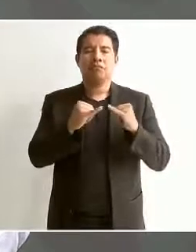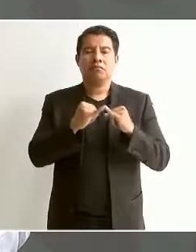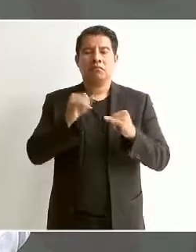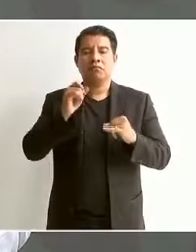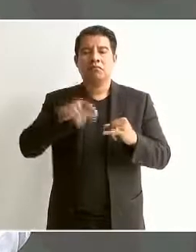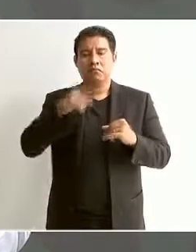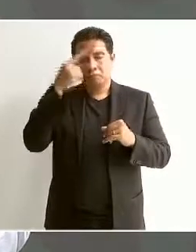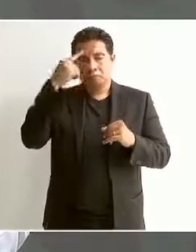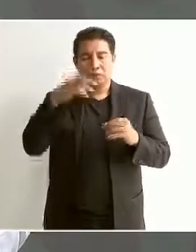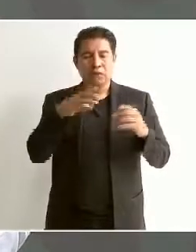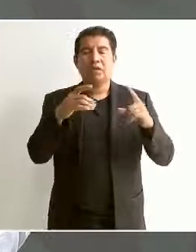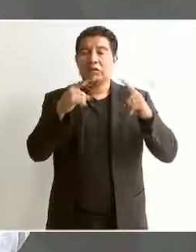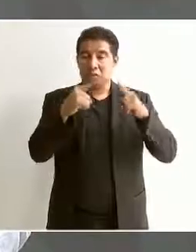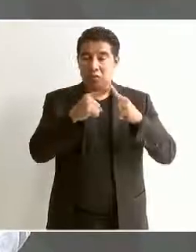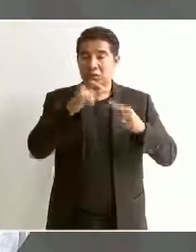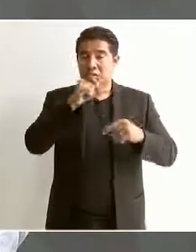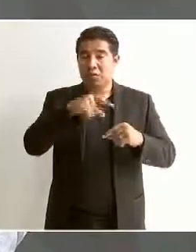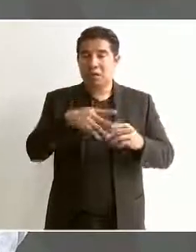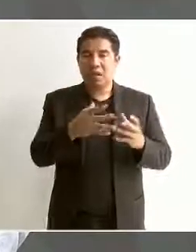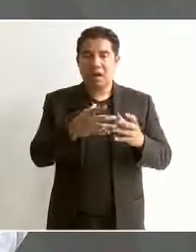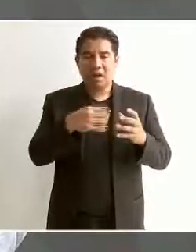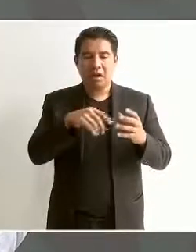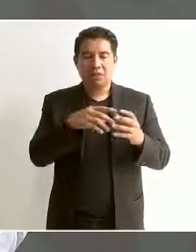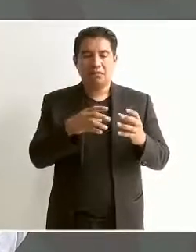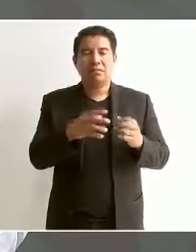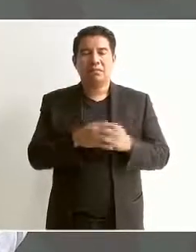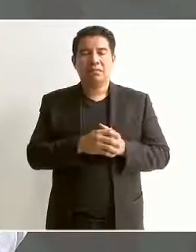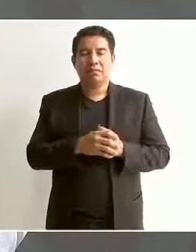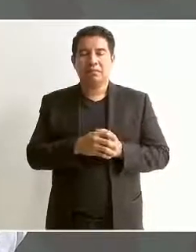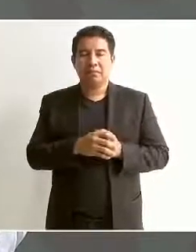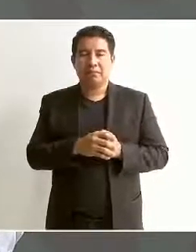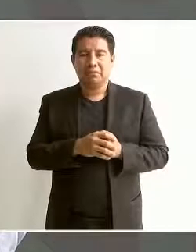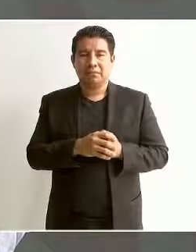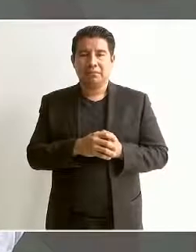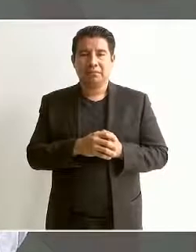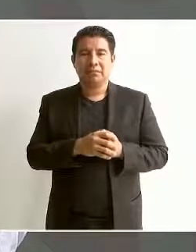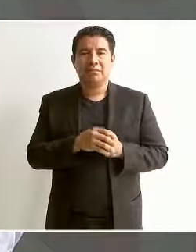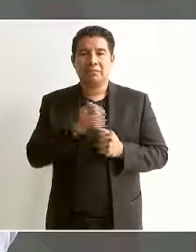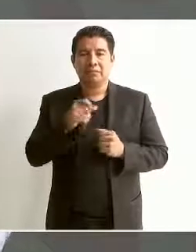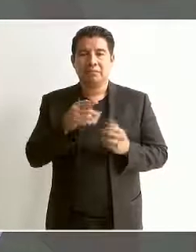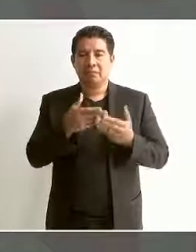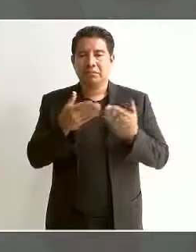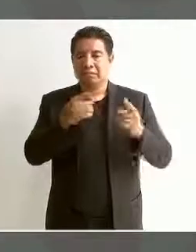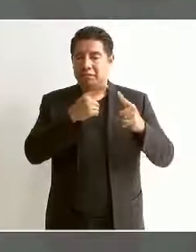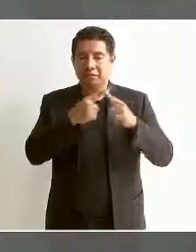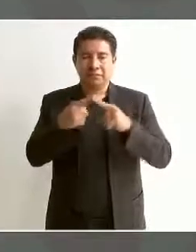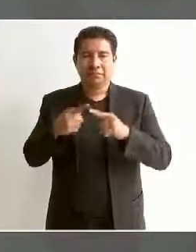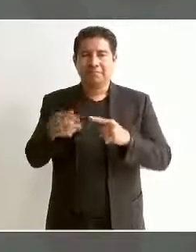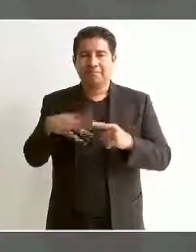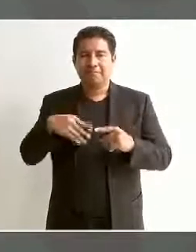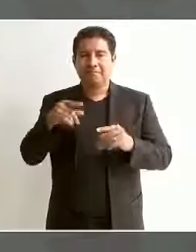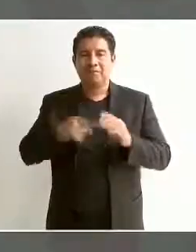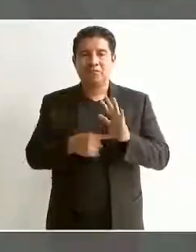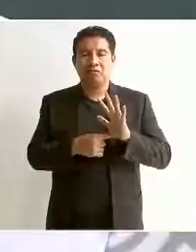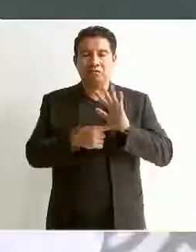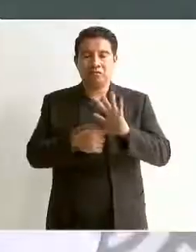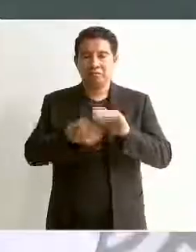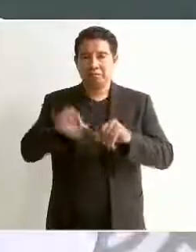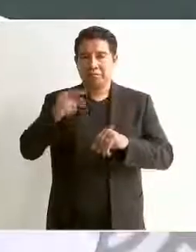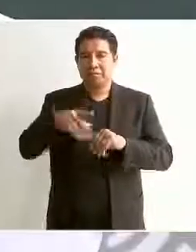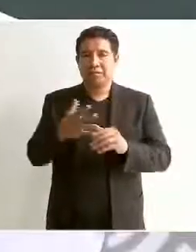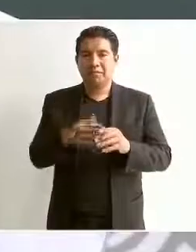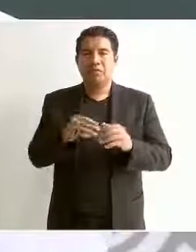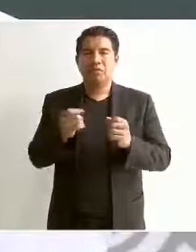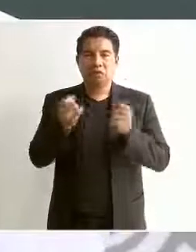vamos a demostrar ya se está avanzando en esa dirección, pero